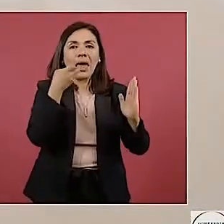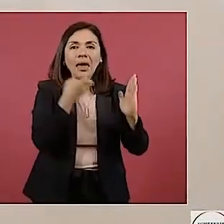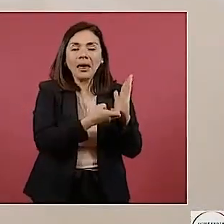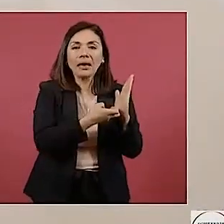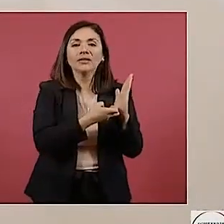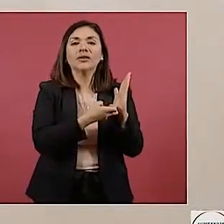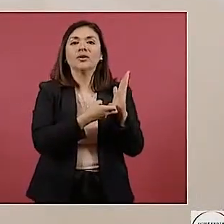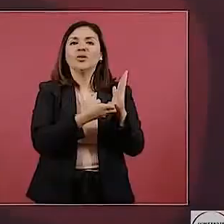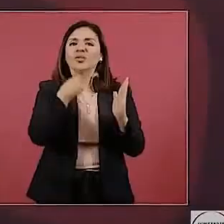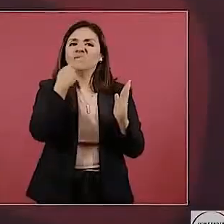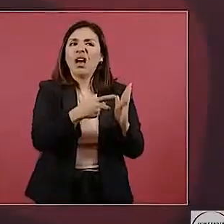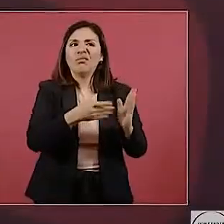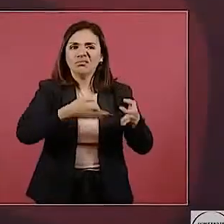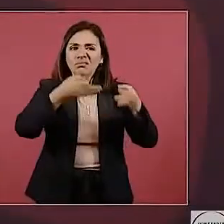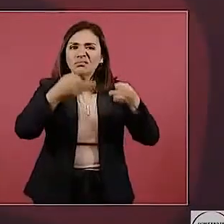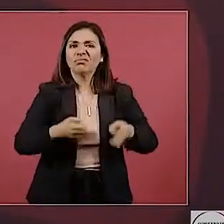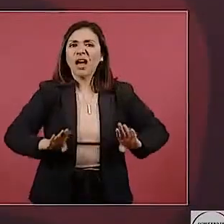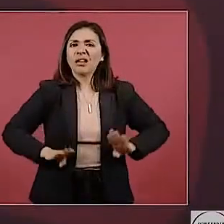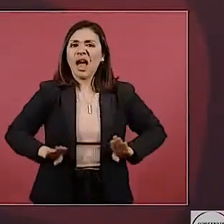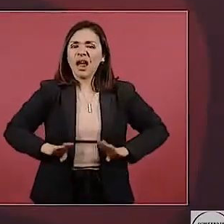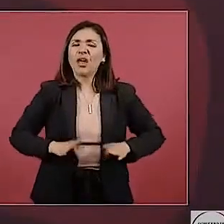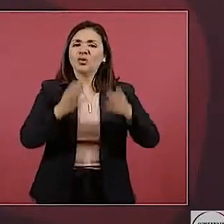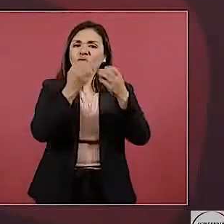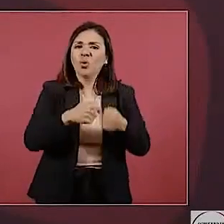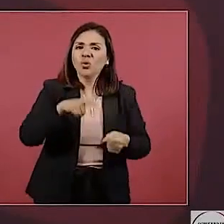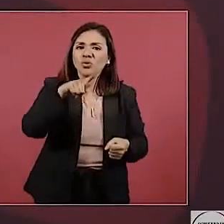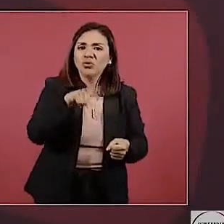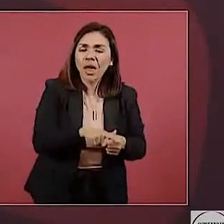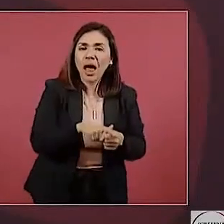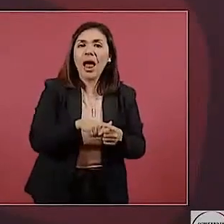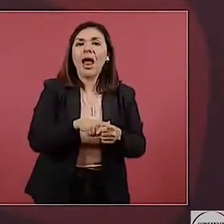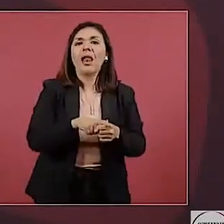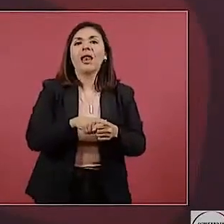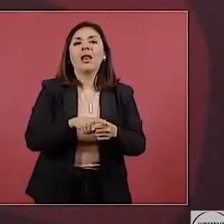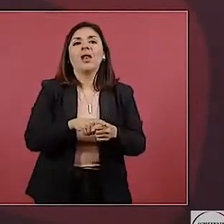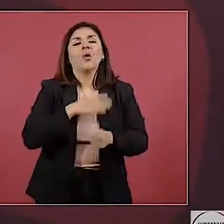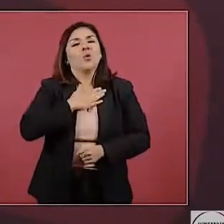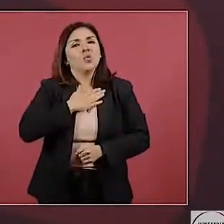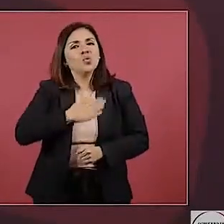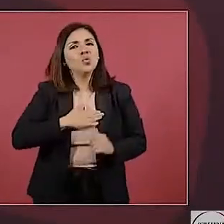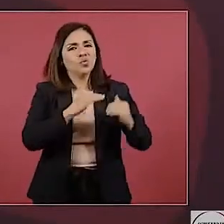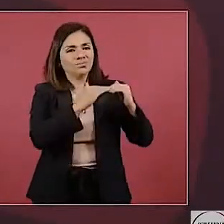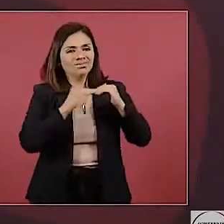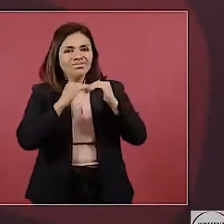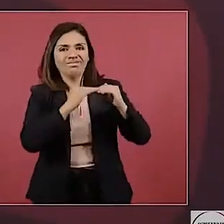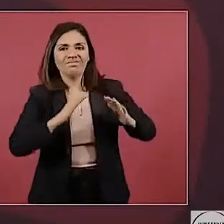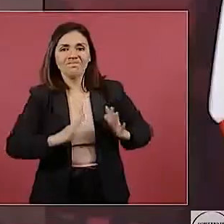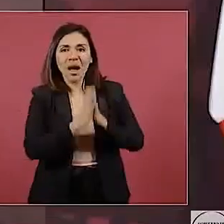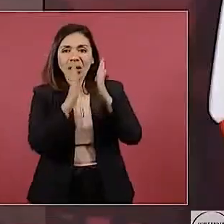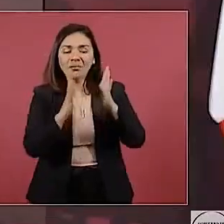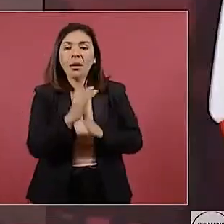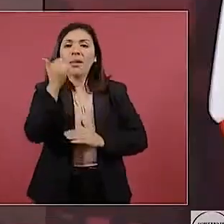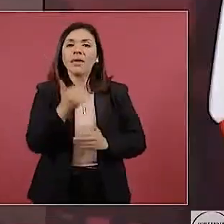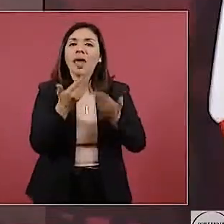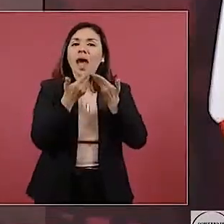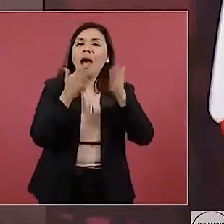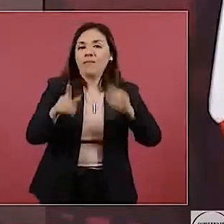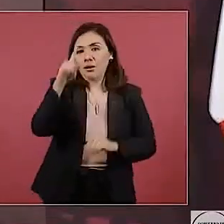su carácter social, democrático, interés